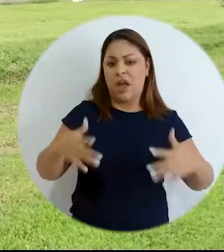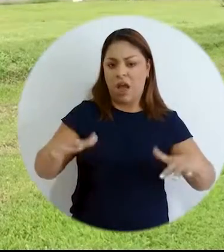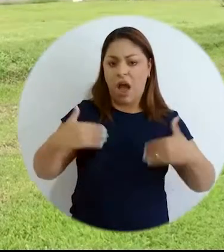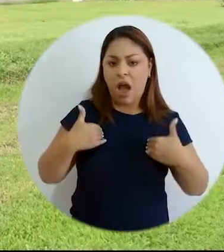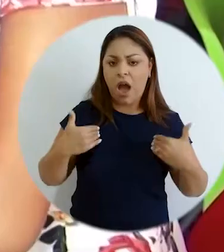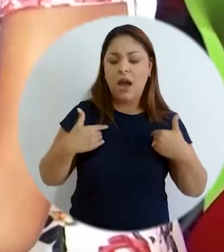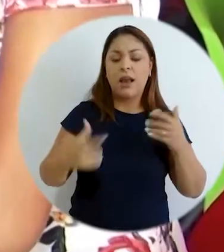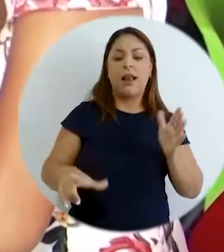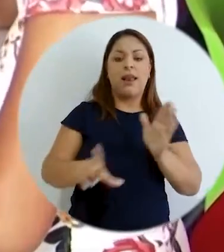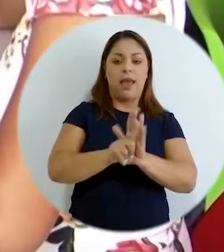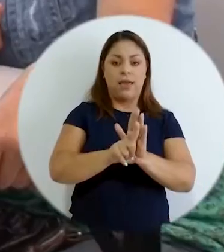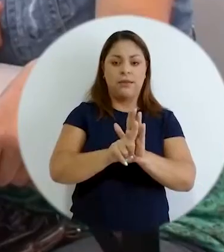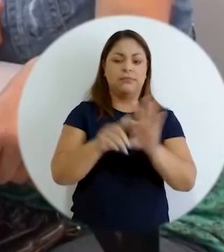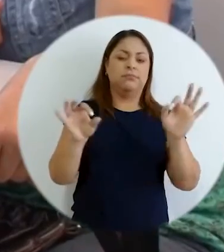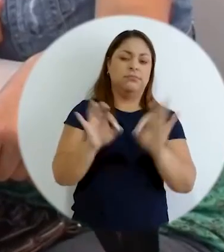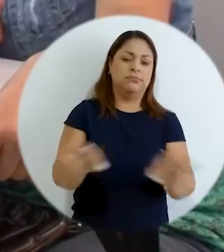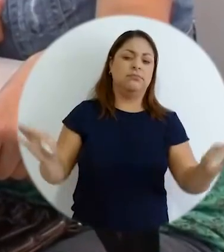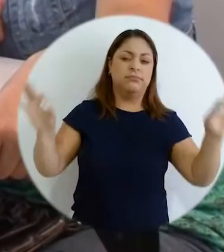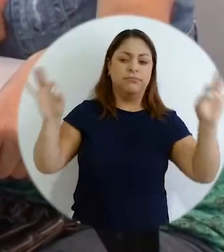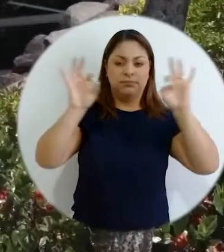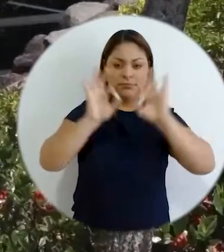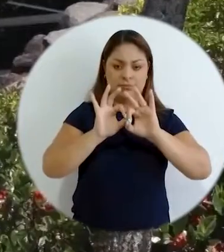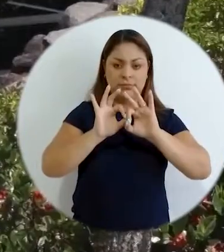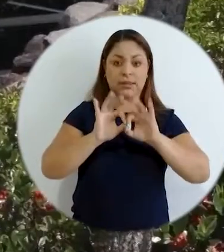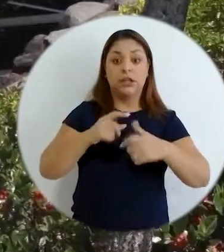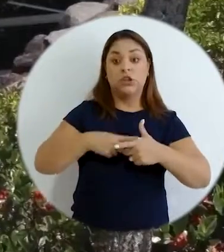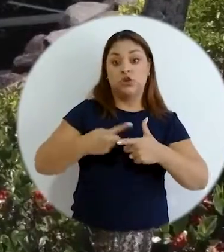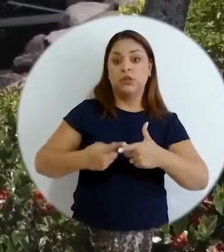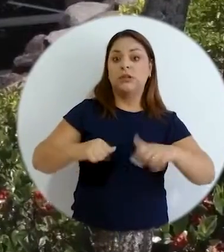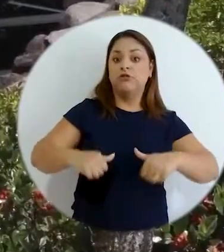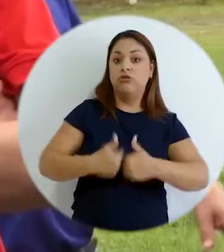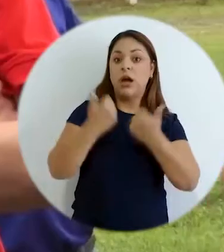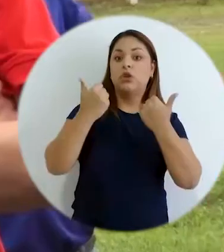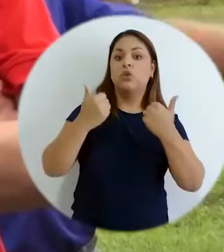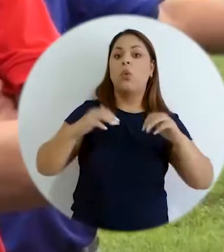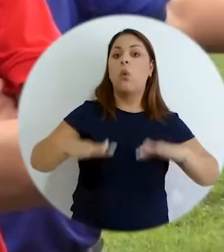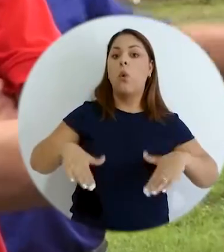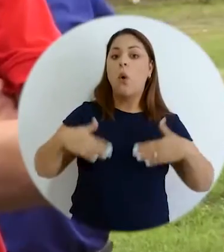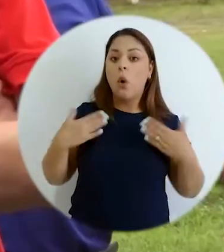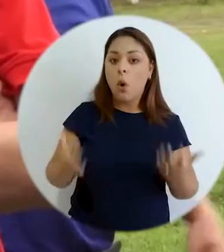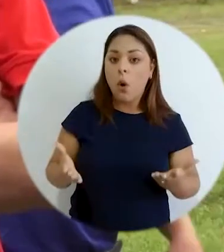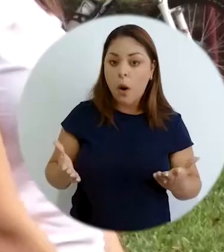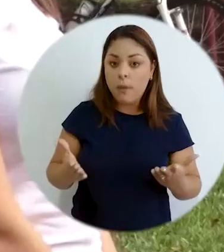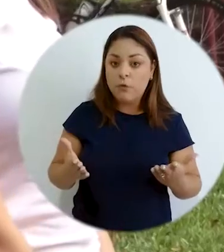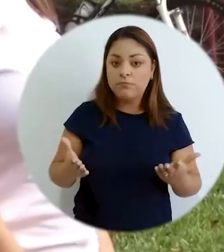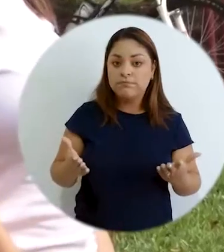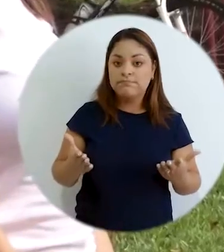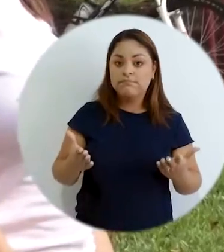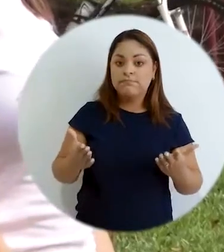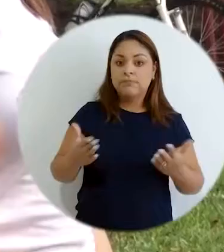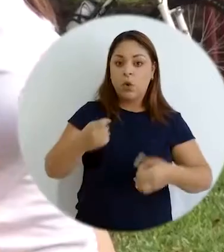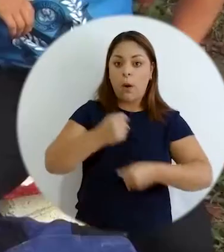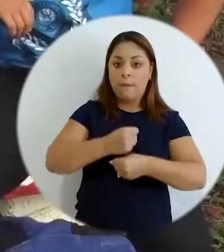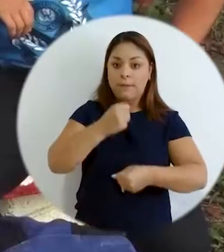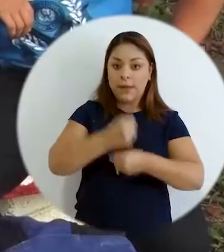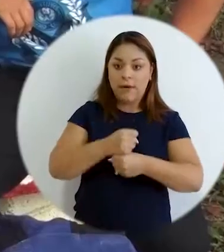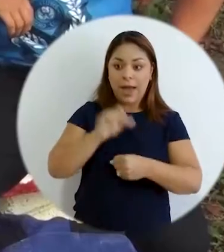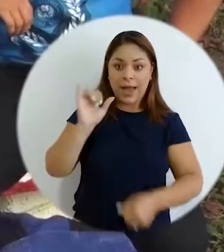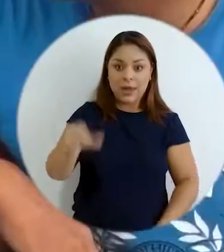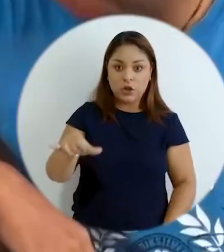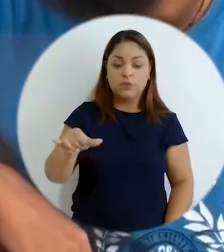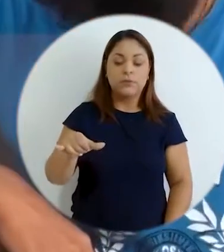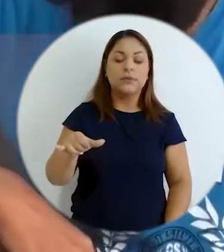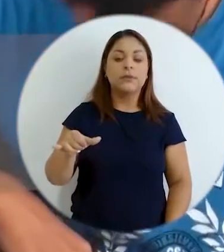entonces ya tenemos una ley vinculante ahora sí ese reto de cómo llevarla a operativizarla y